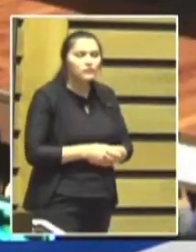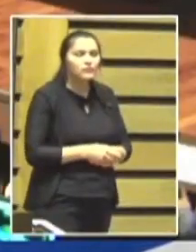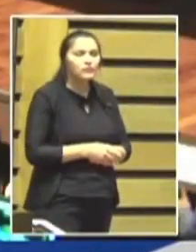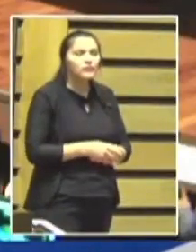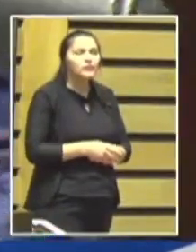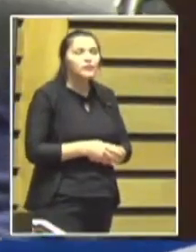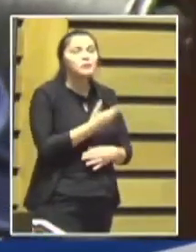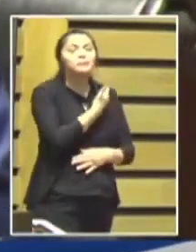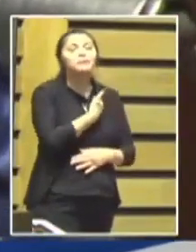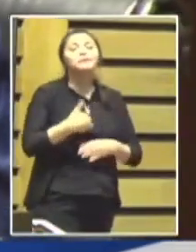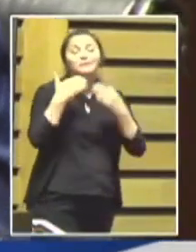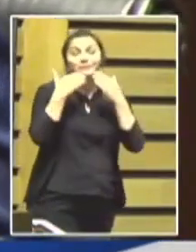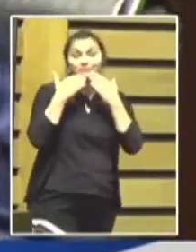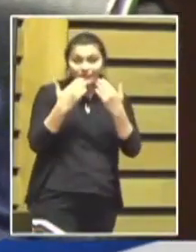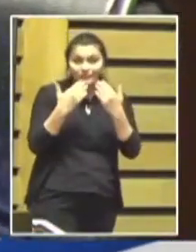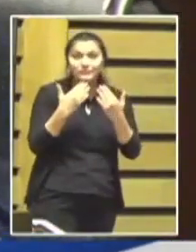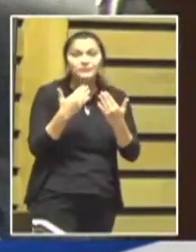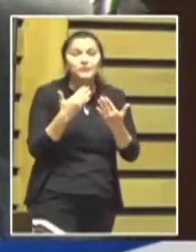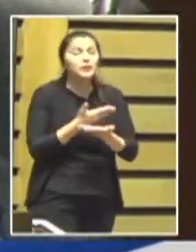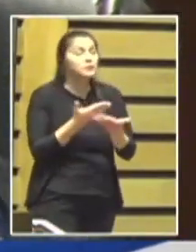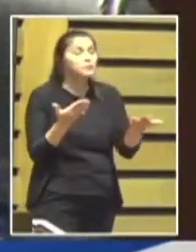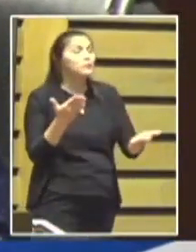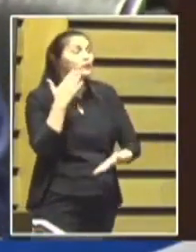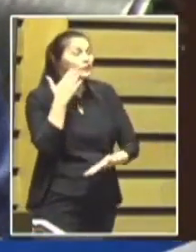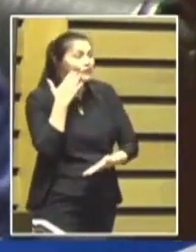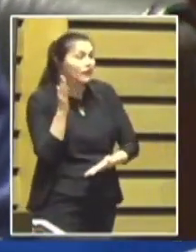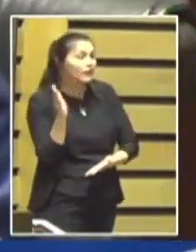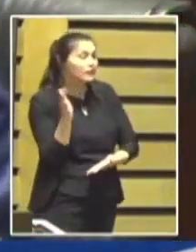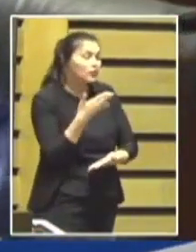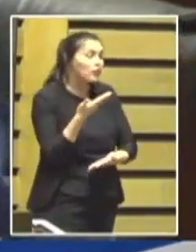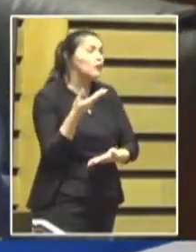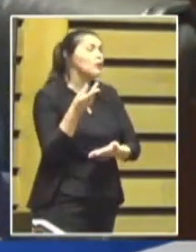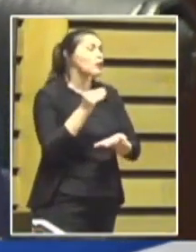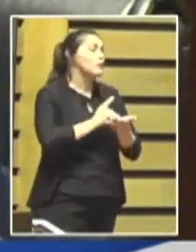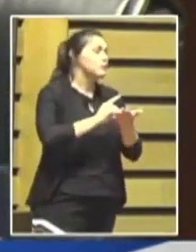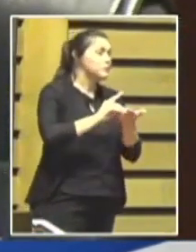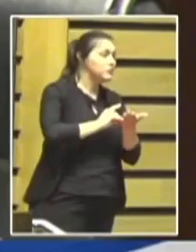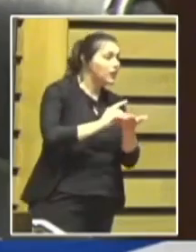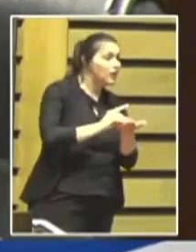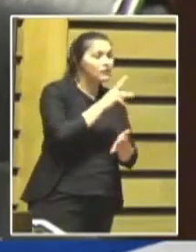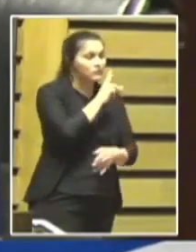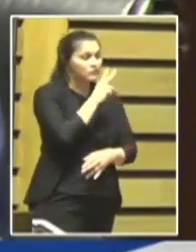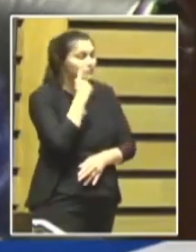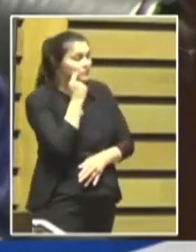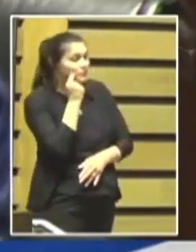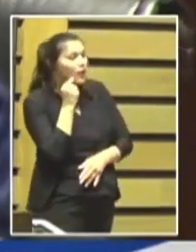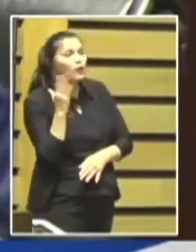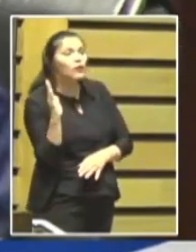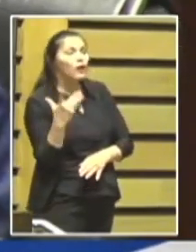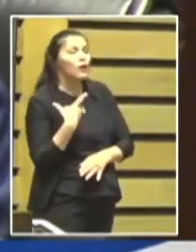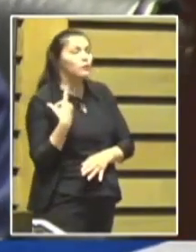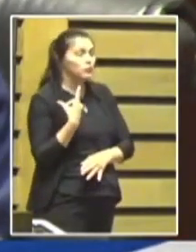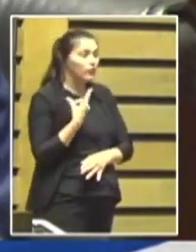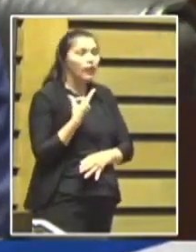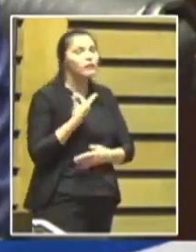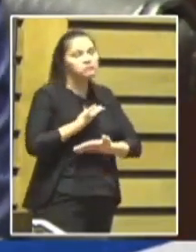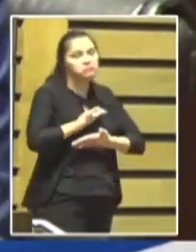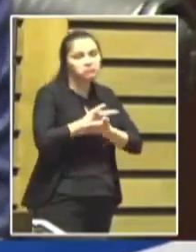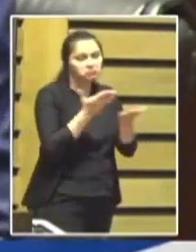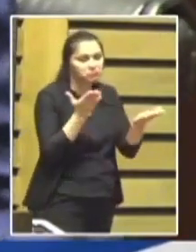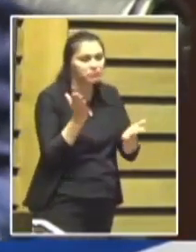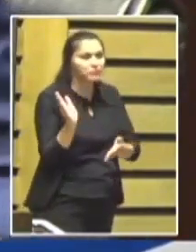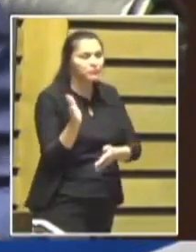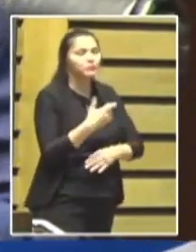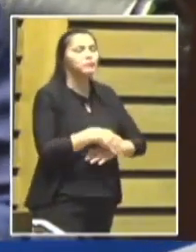Gracias Presidente, buenas tardes a usted, a los diputados, diputadas, autoridades aquí presentes, público en general.